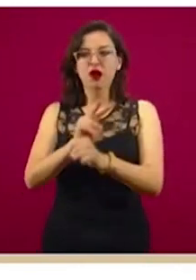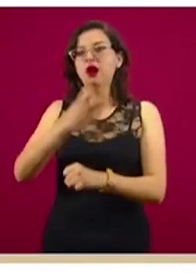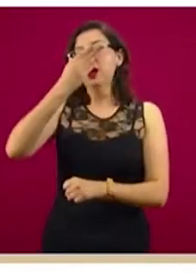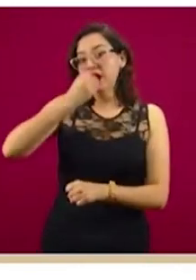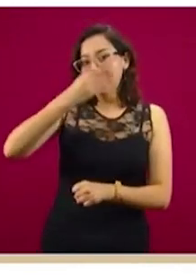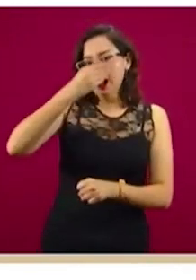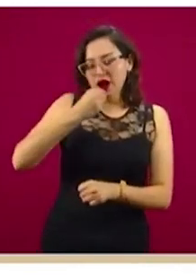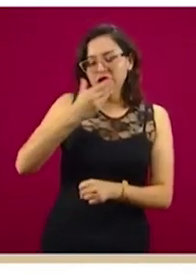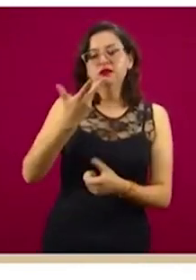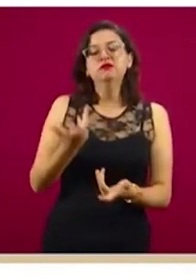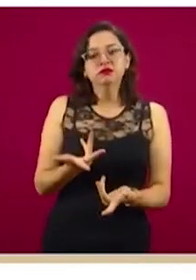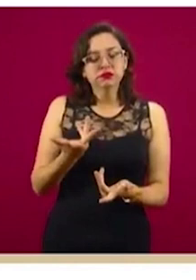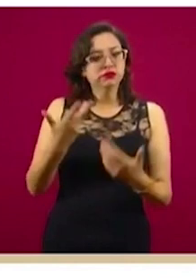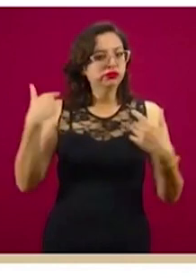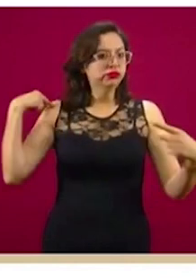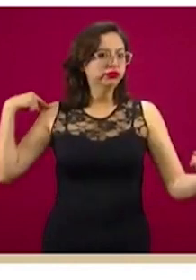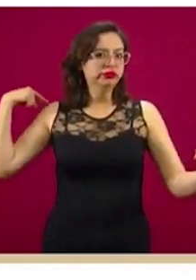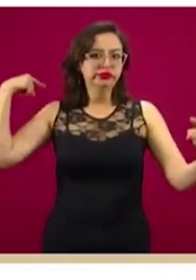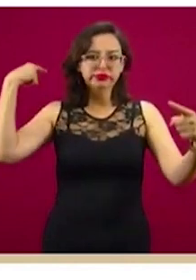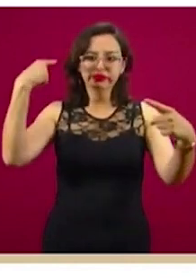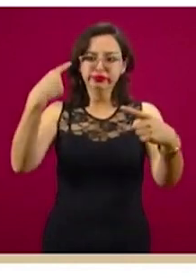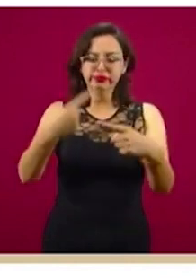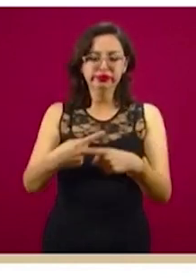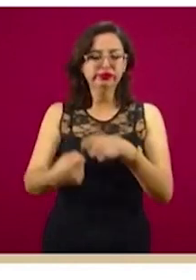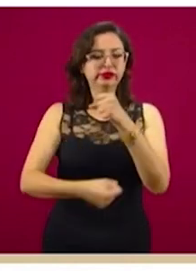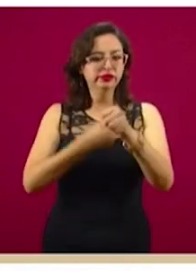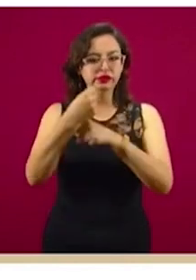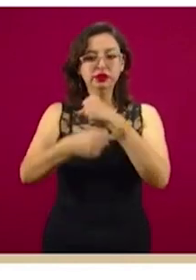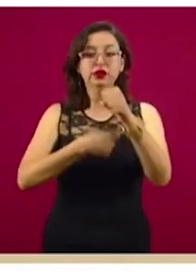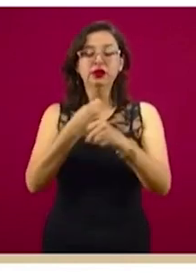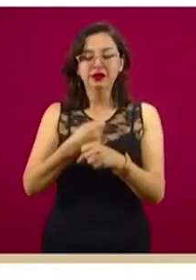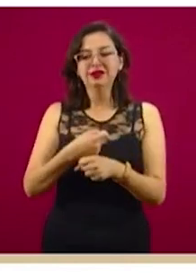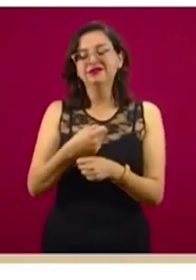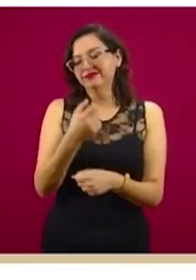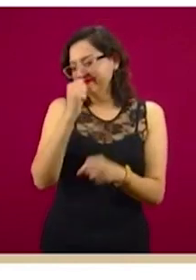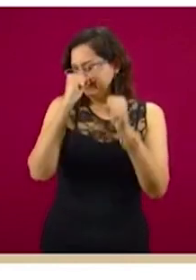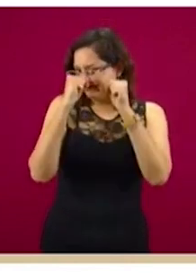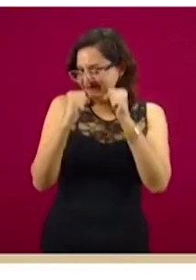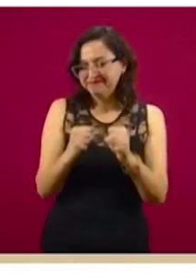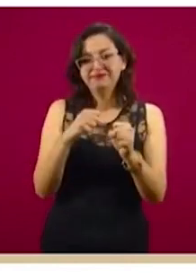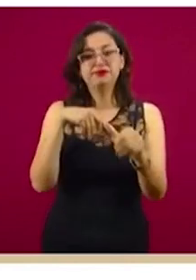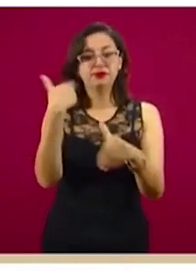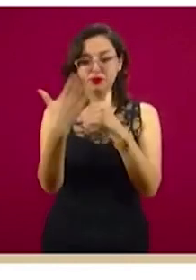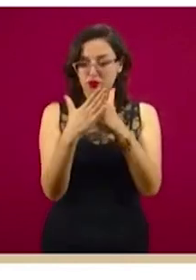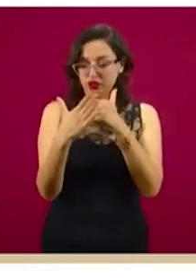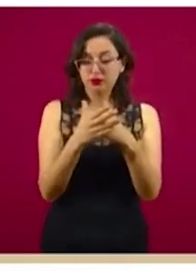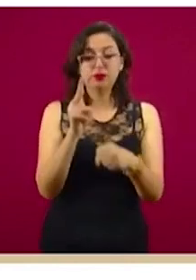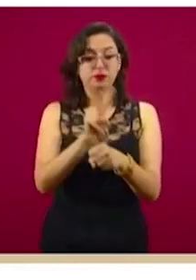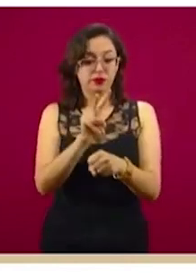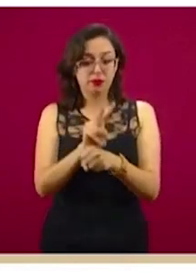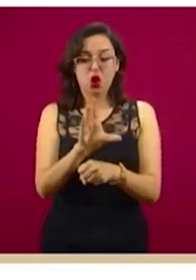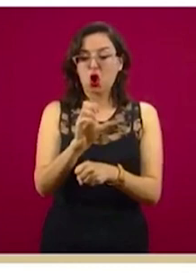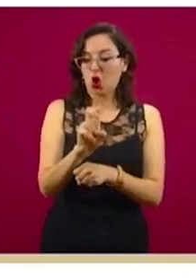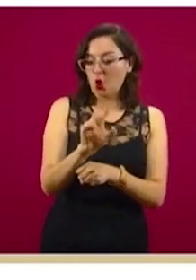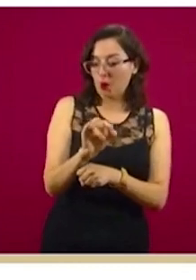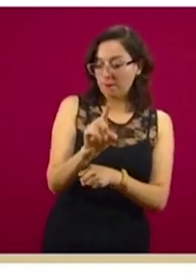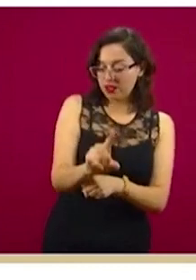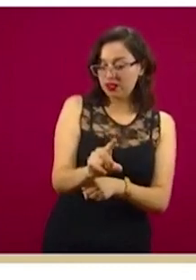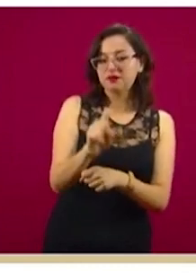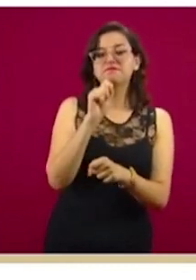hace mucho. No me va a extrañar, pero además va a ser motivo de gran orgullo, que si se establece una red global de vigilancia de COVID,